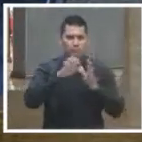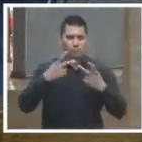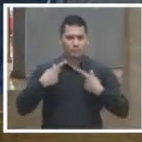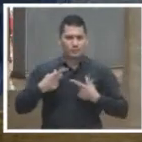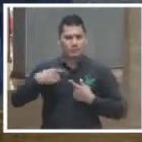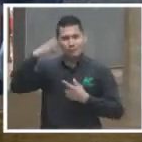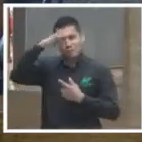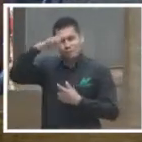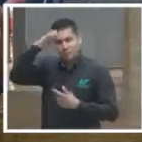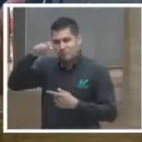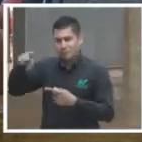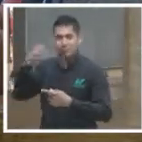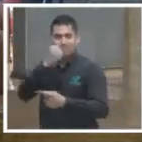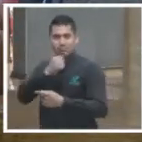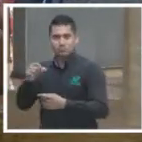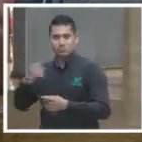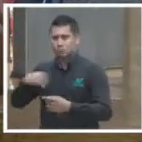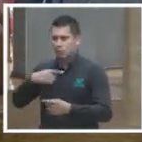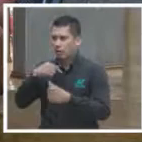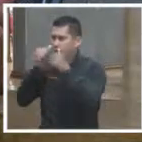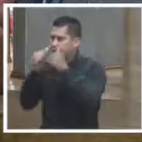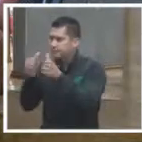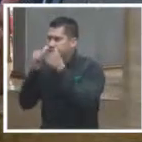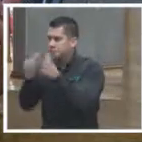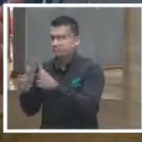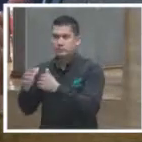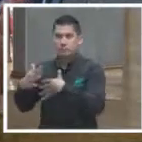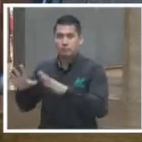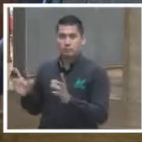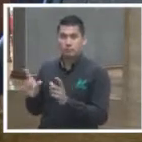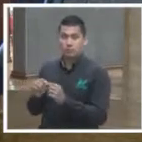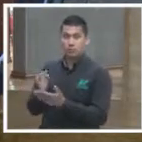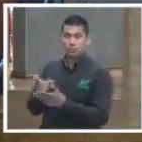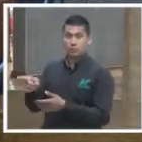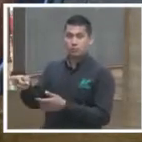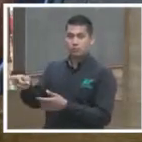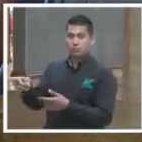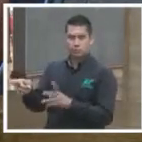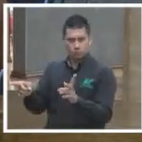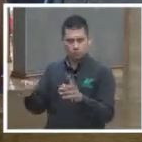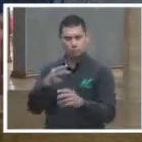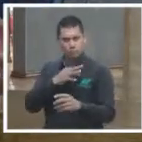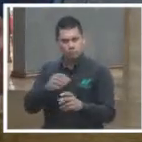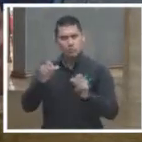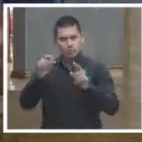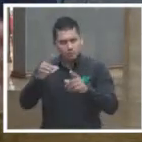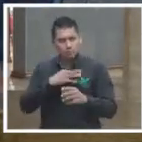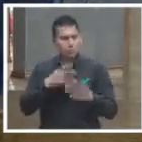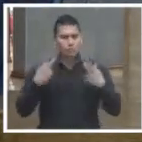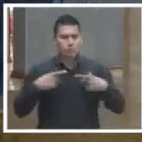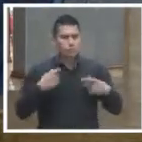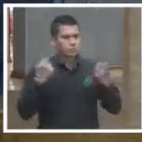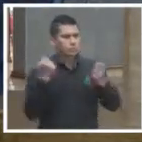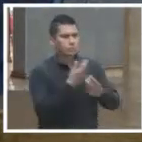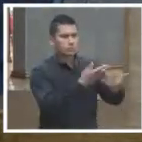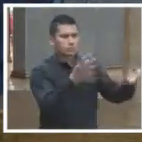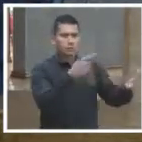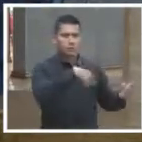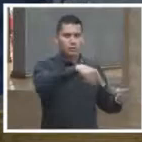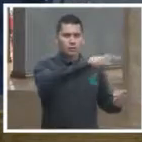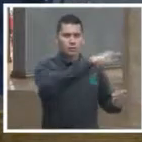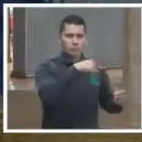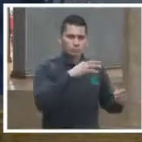¿Por qué no podemos también escuchar a la ciudadanía? Y en muchos de los casos, actores no